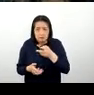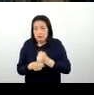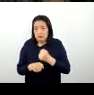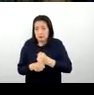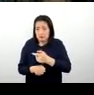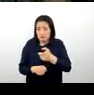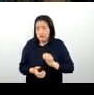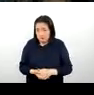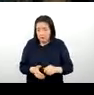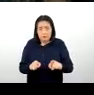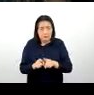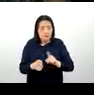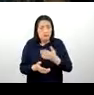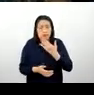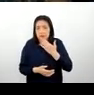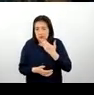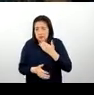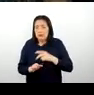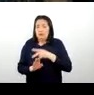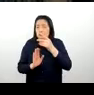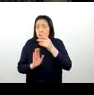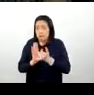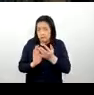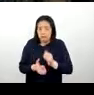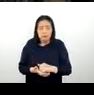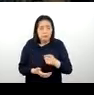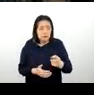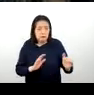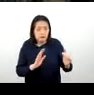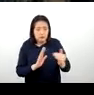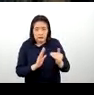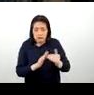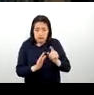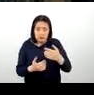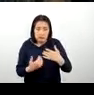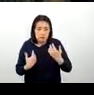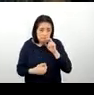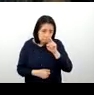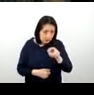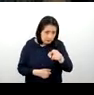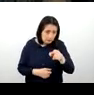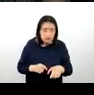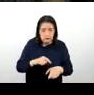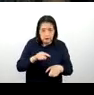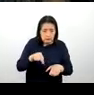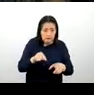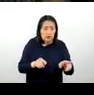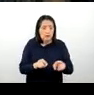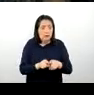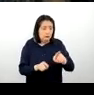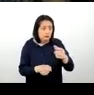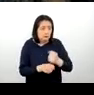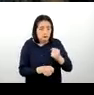también por parte del proyecto, ¿no? Las viviendas que uno puede observar, ¿no? Y, bueno, los trabajos